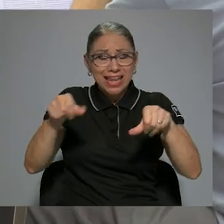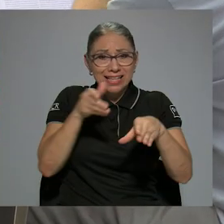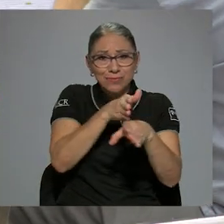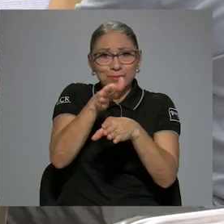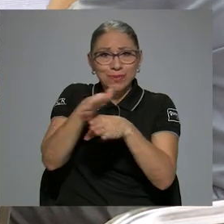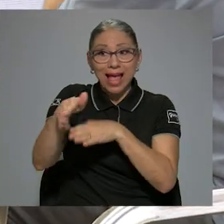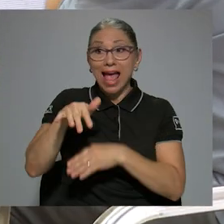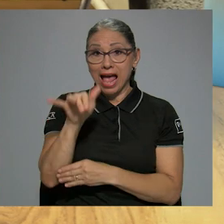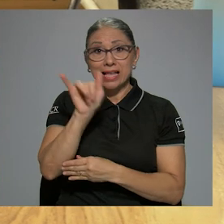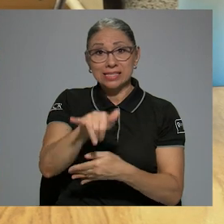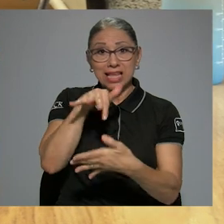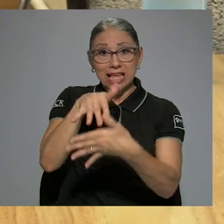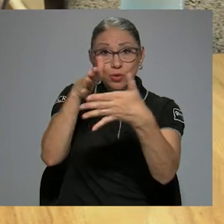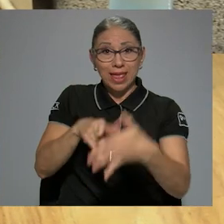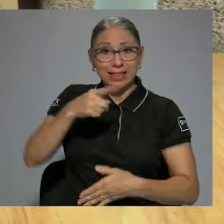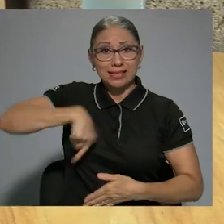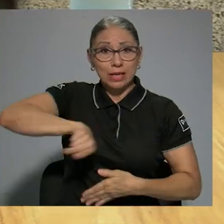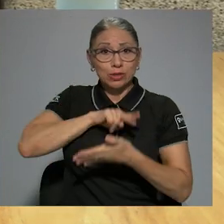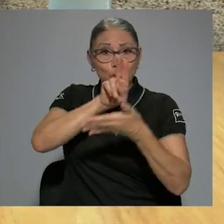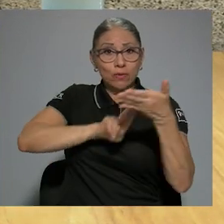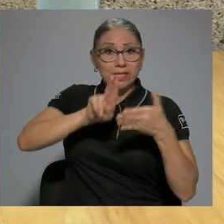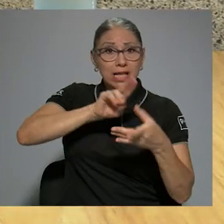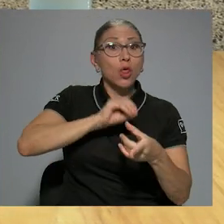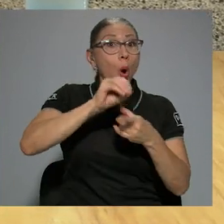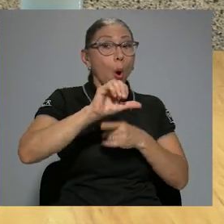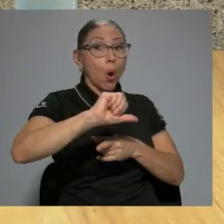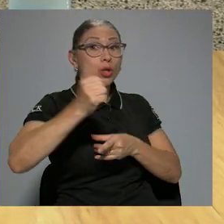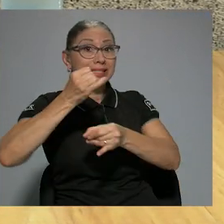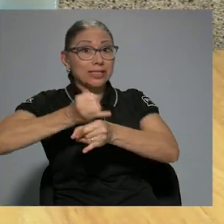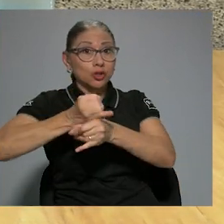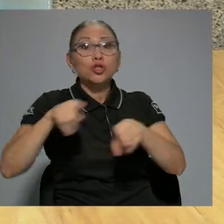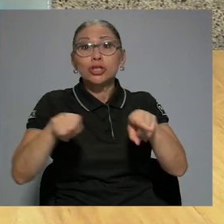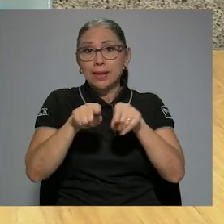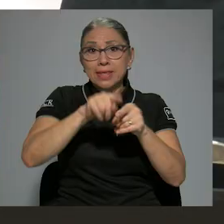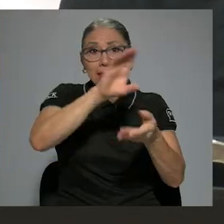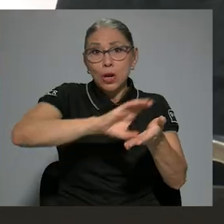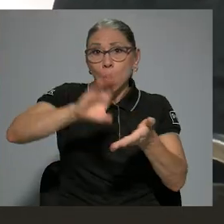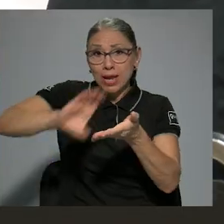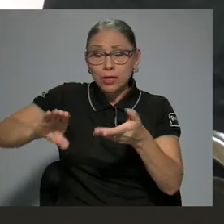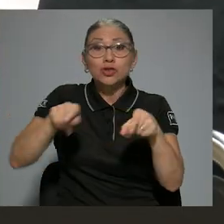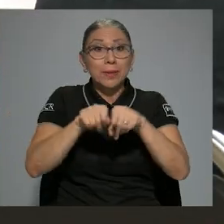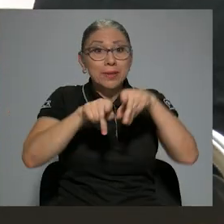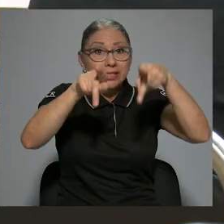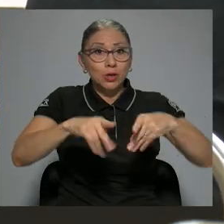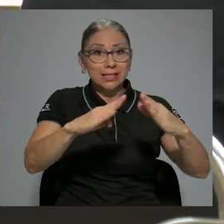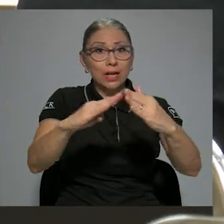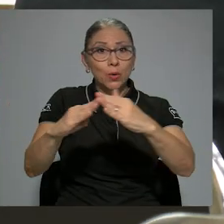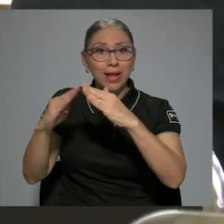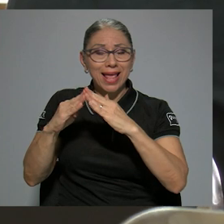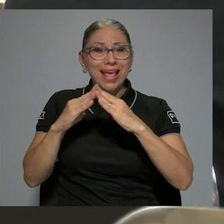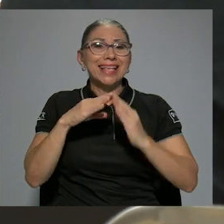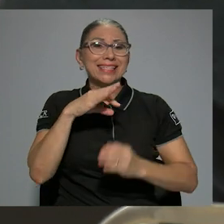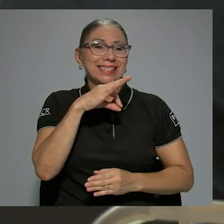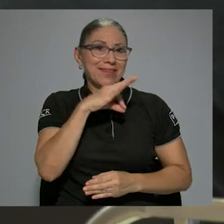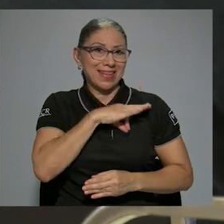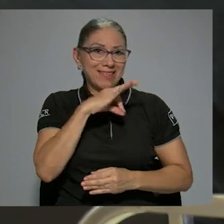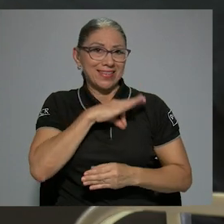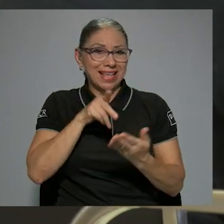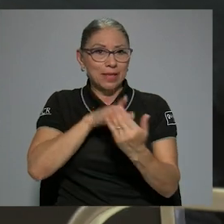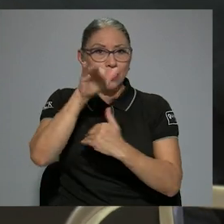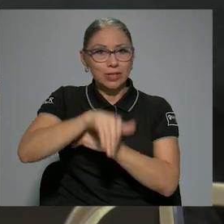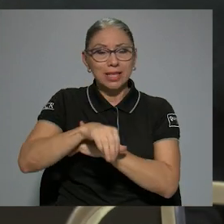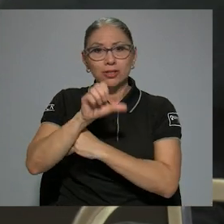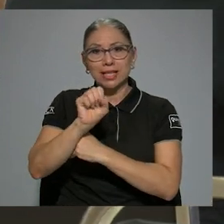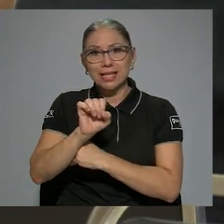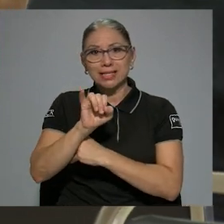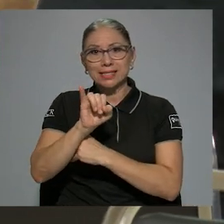Así, estudiantes de nuestra universidad o de otras instituciones, e incluso de secundaria y de la comunidad, se benefician de los